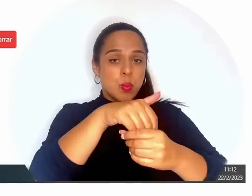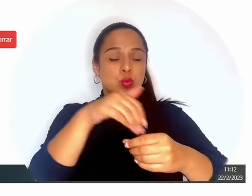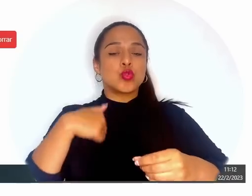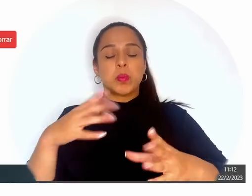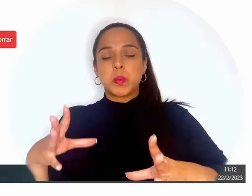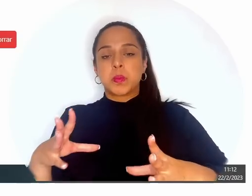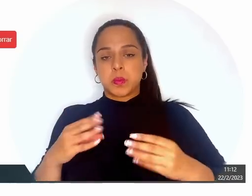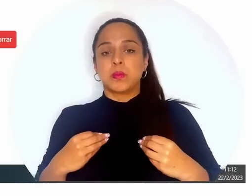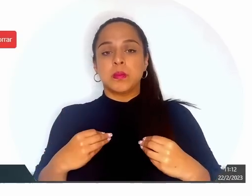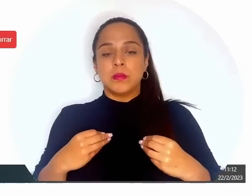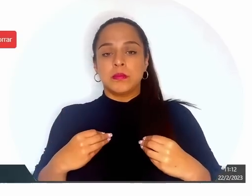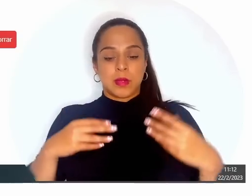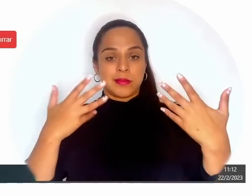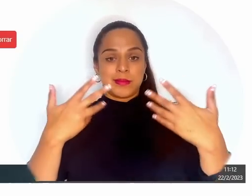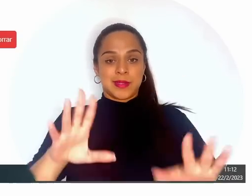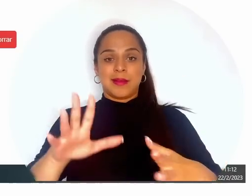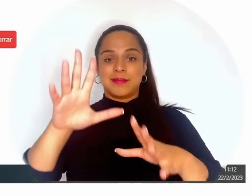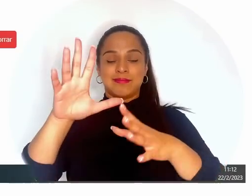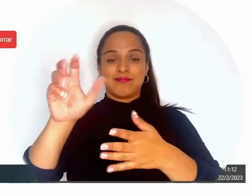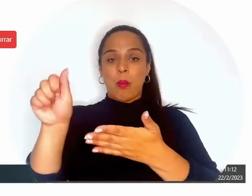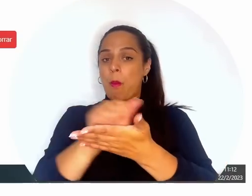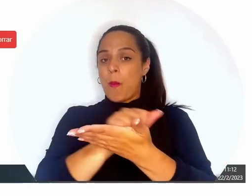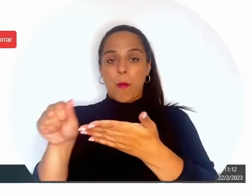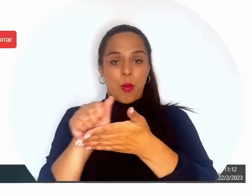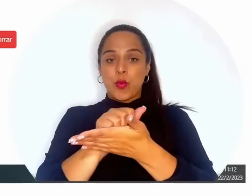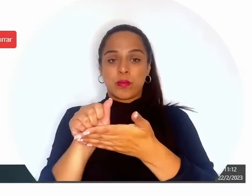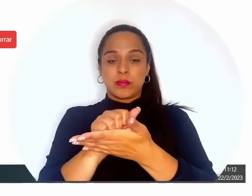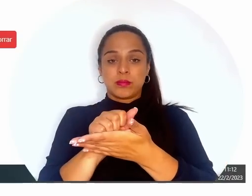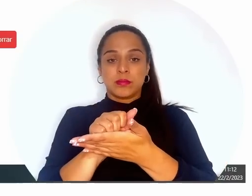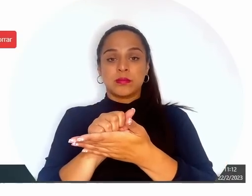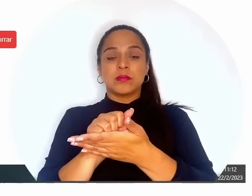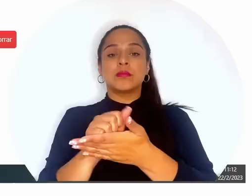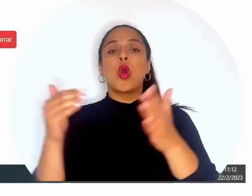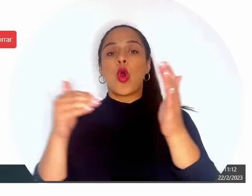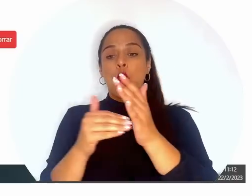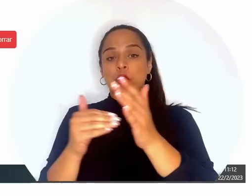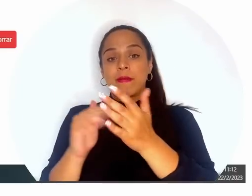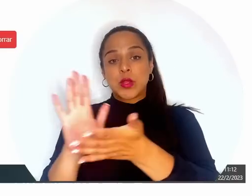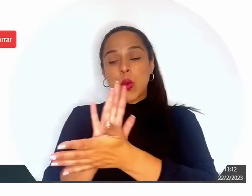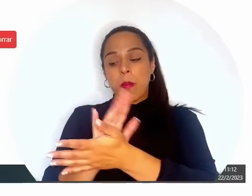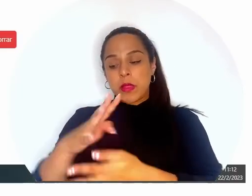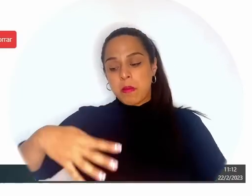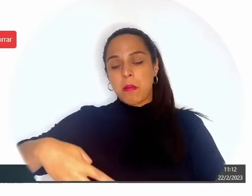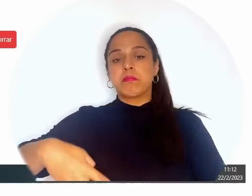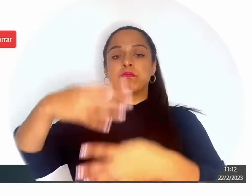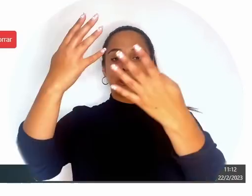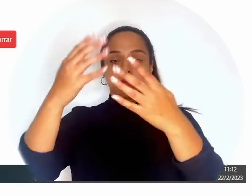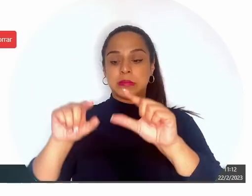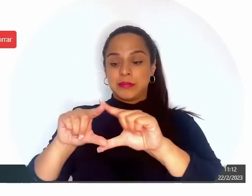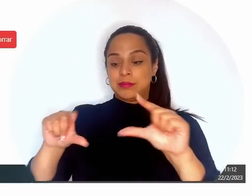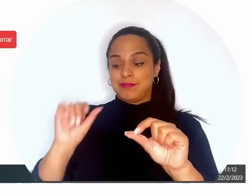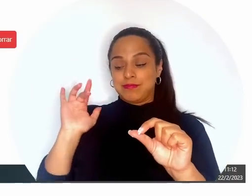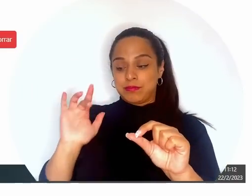Vean que ya borramos el archivo y volvemos a hacer la carga respectiva. Selecciono, pongo los datos,